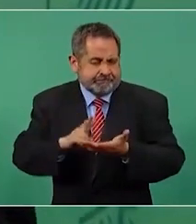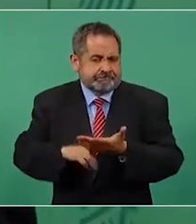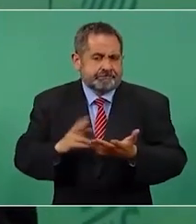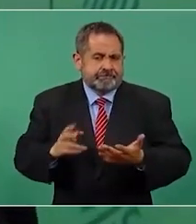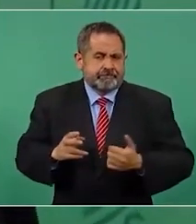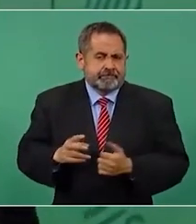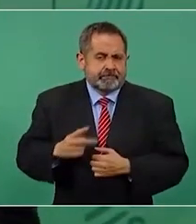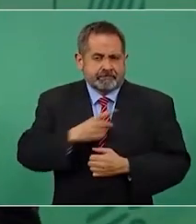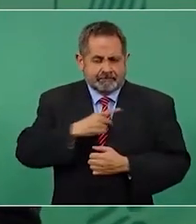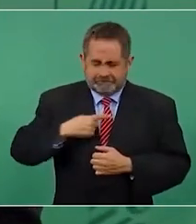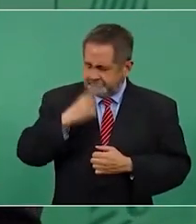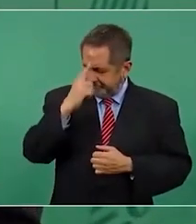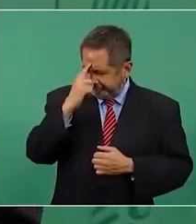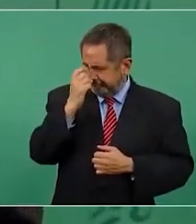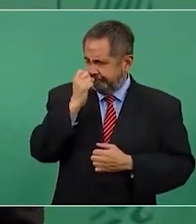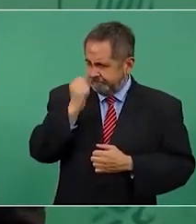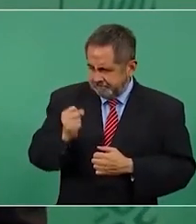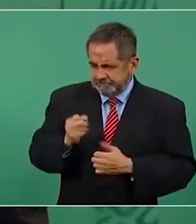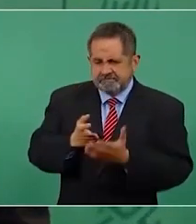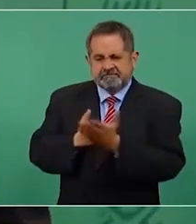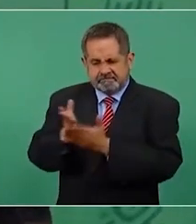hay que tener convicciones.